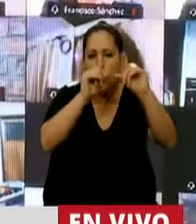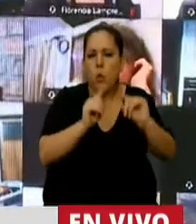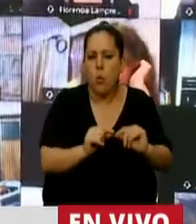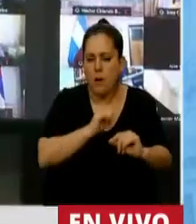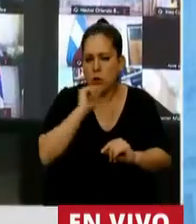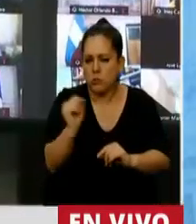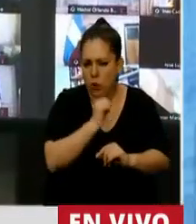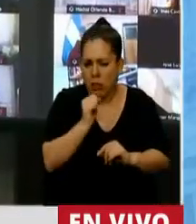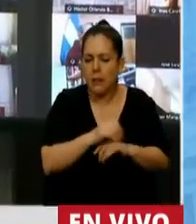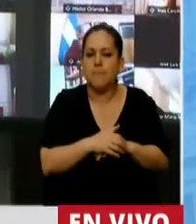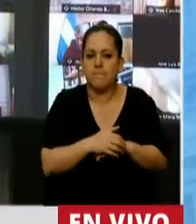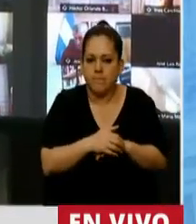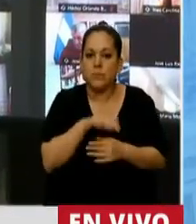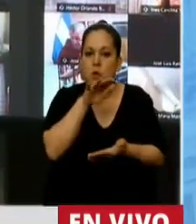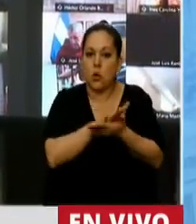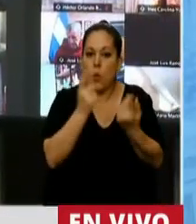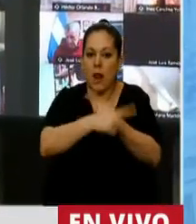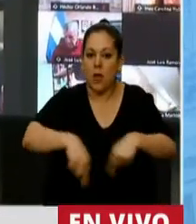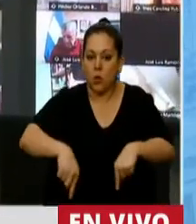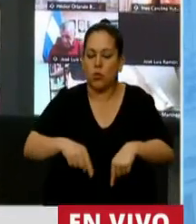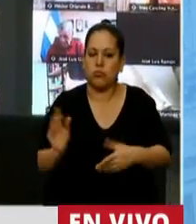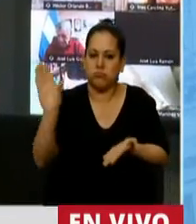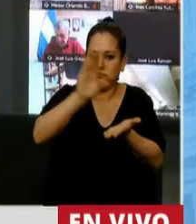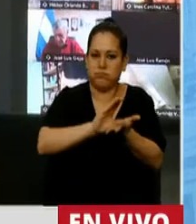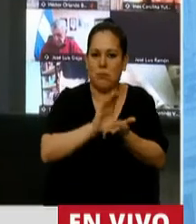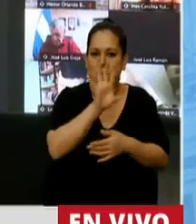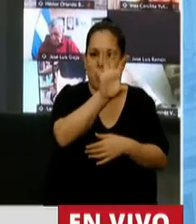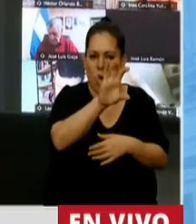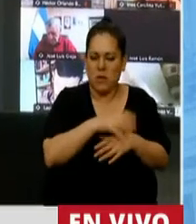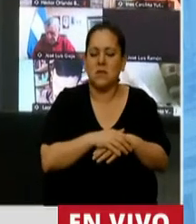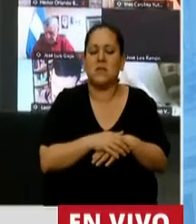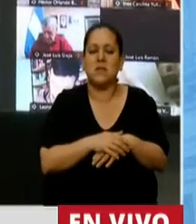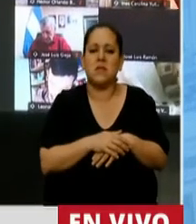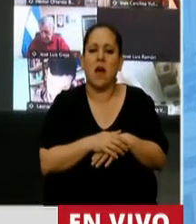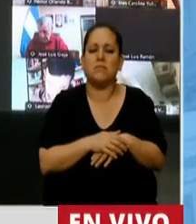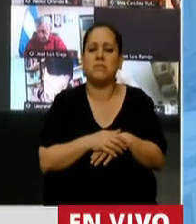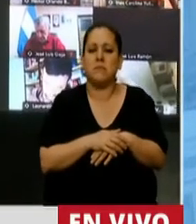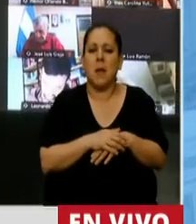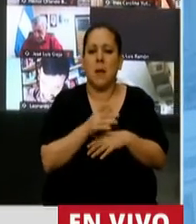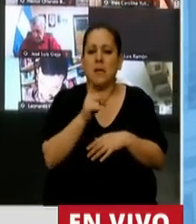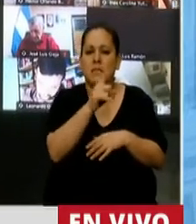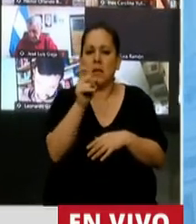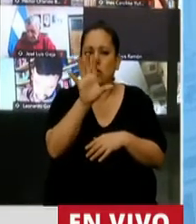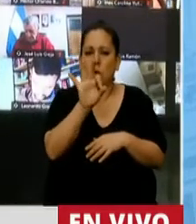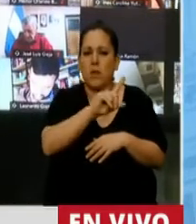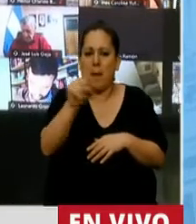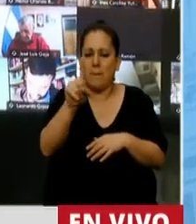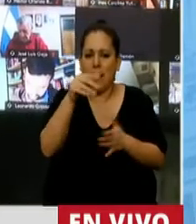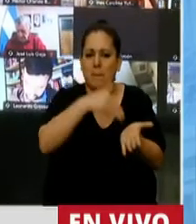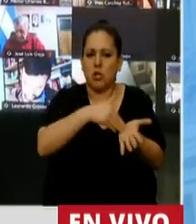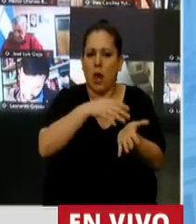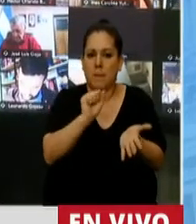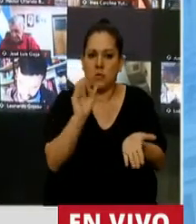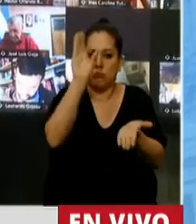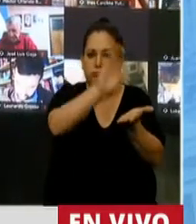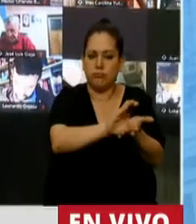importantes. Respecto a los recursos que va a recibir la provincia, las transferencias de origen nacional son de más de 150.000 millones de pesos. Estamos